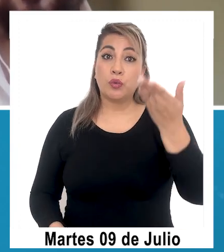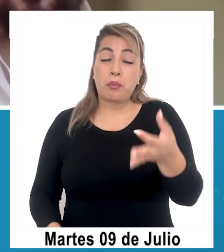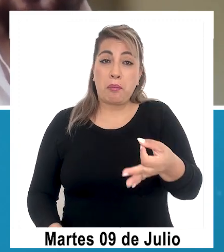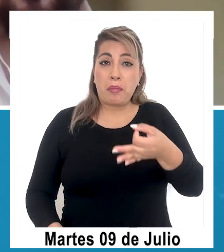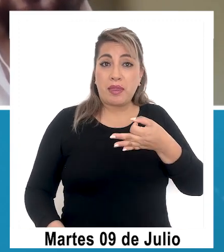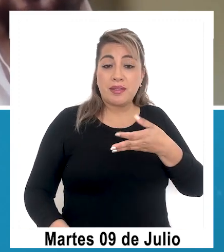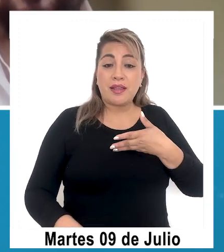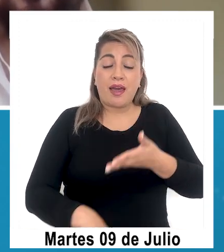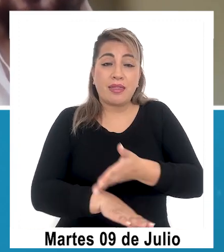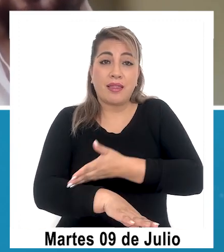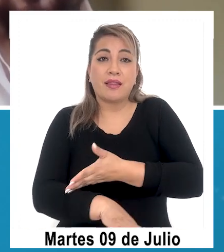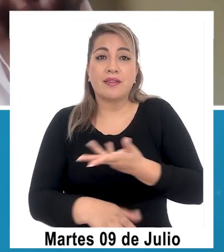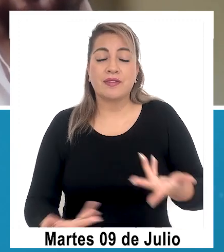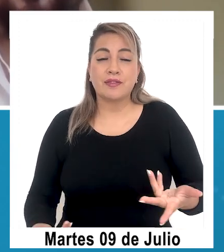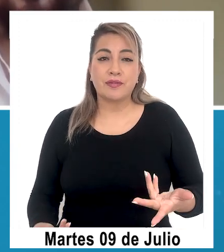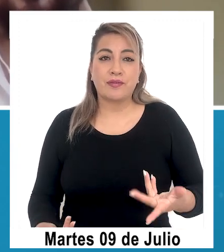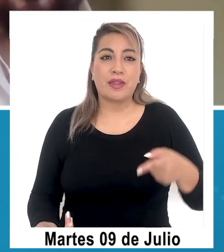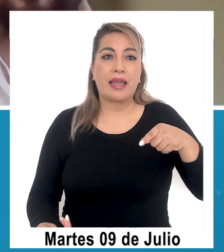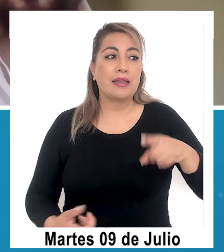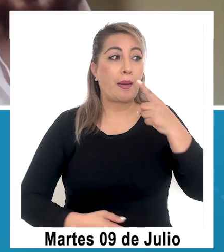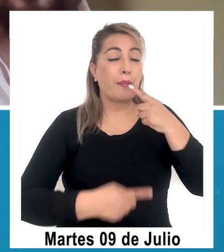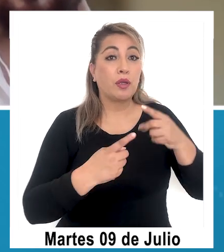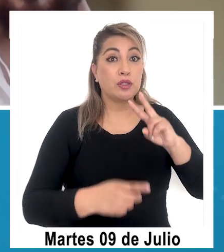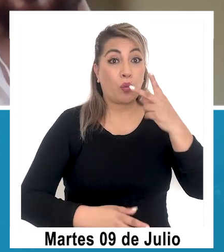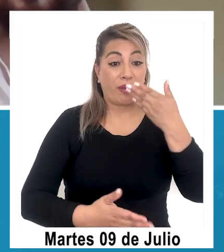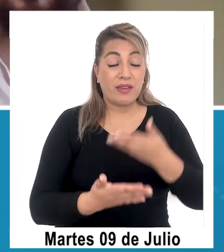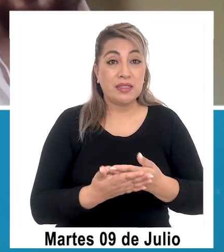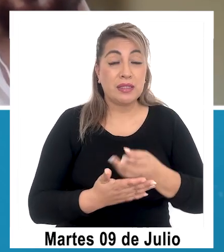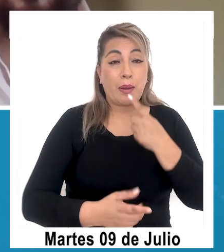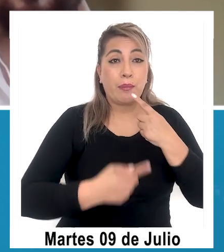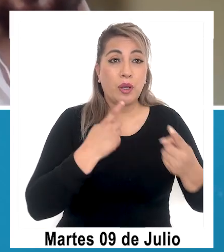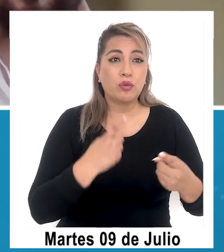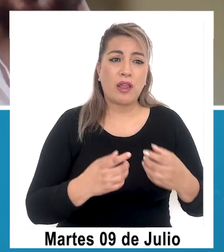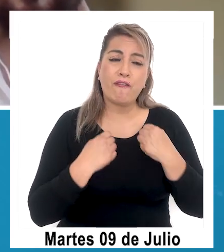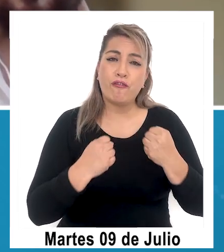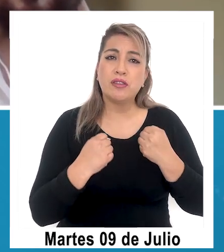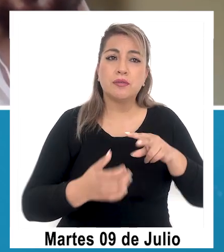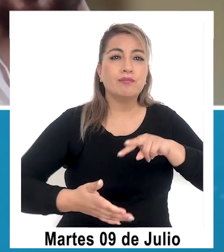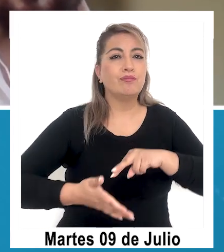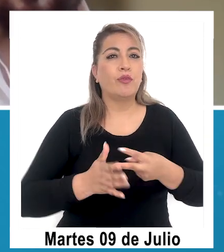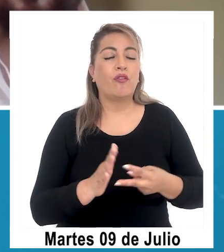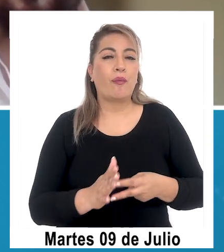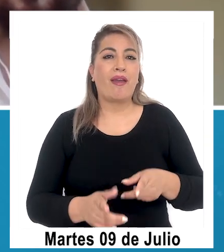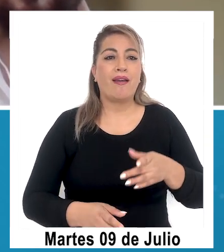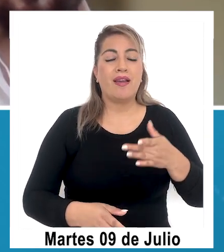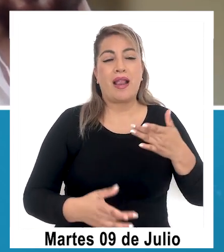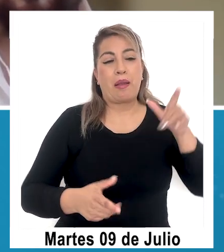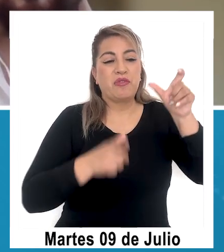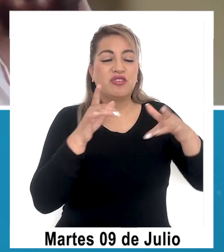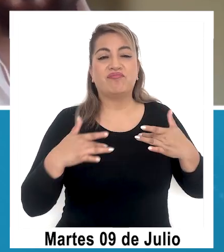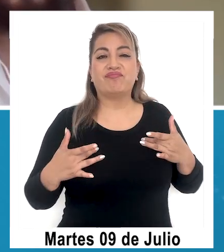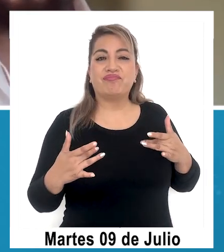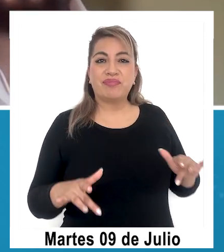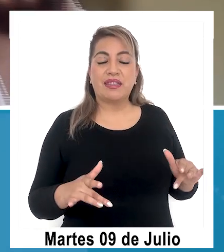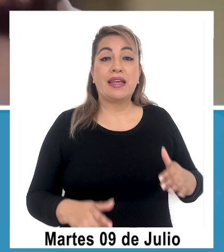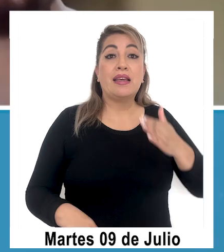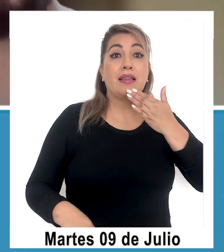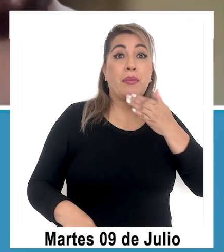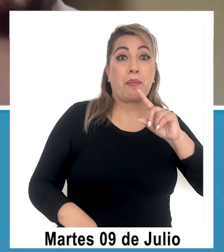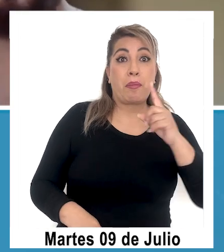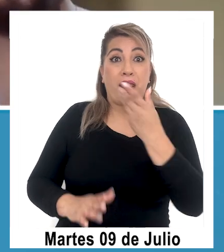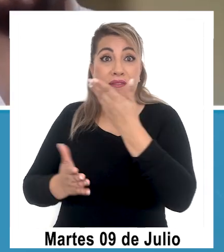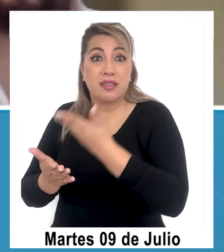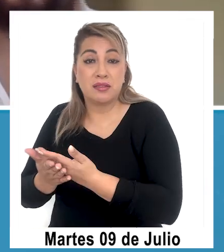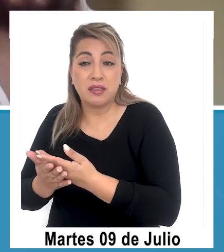mencionabas inicialmente, en esta encuesta, en la segunda, aparece con fuerza este problema de la falta de interés, que en el caso de la primera encuesta